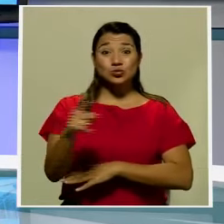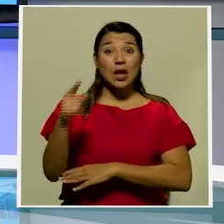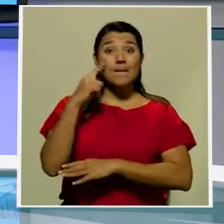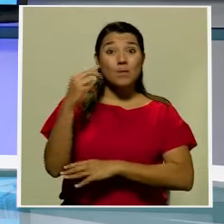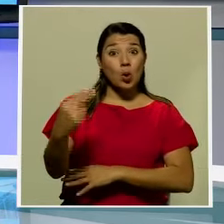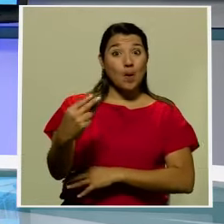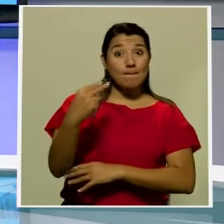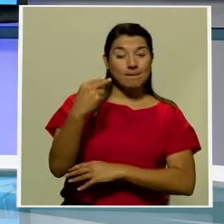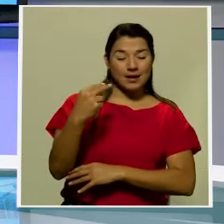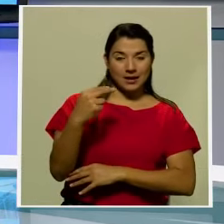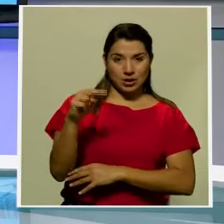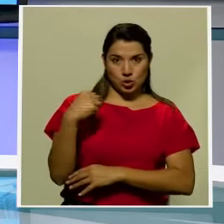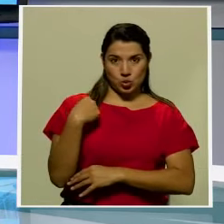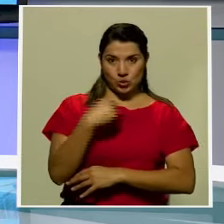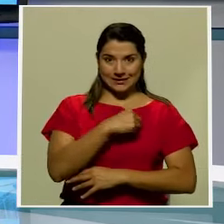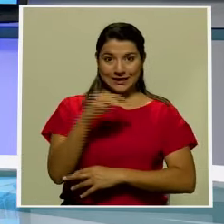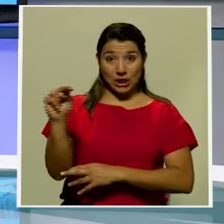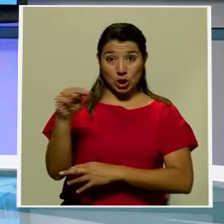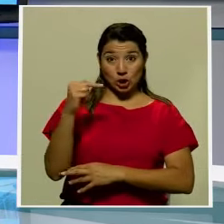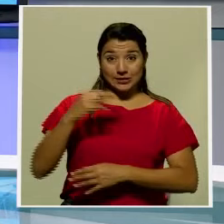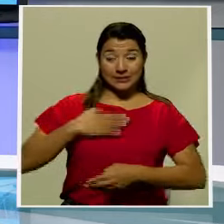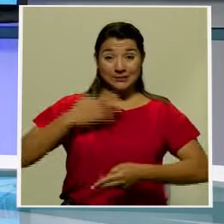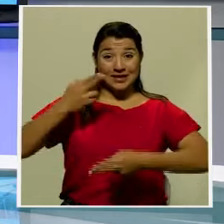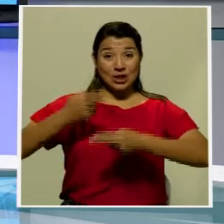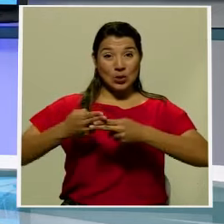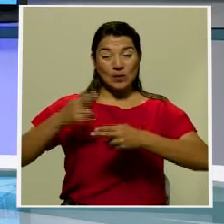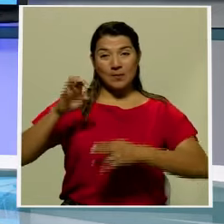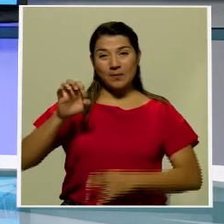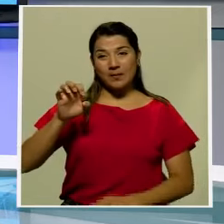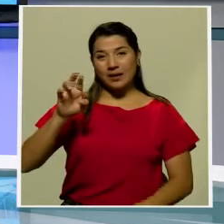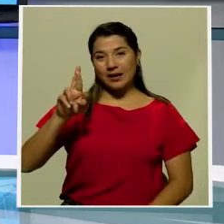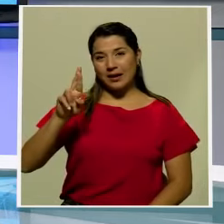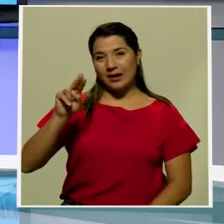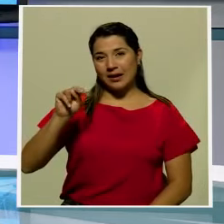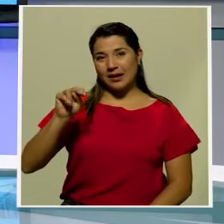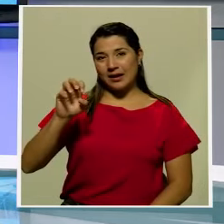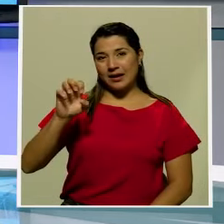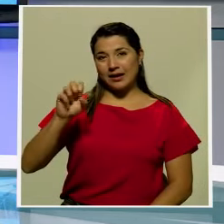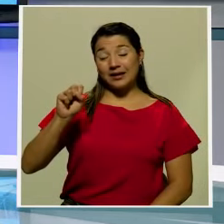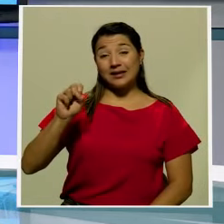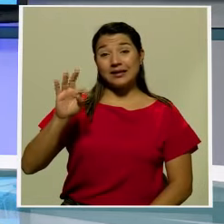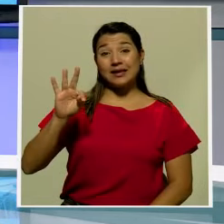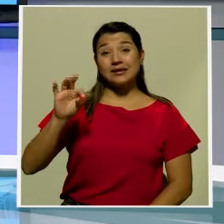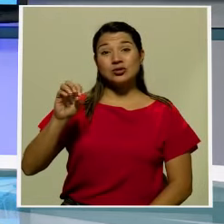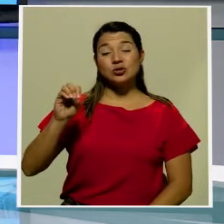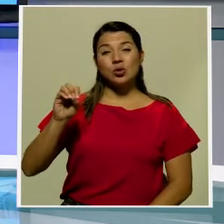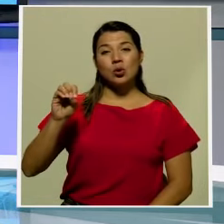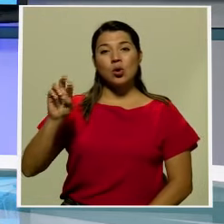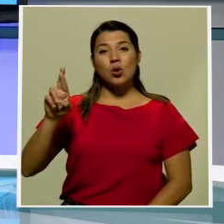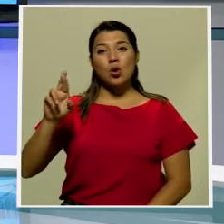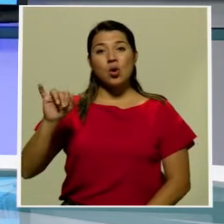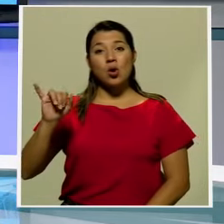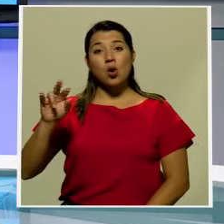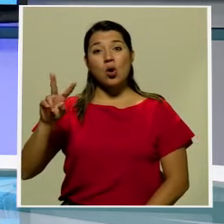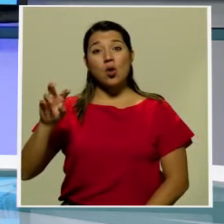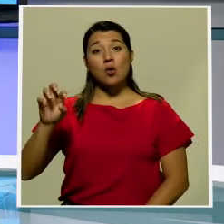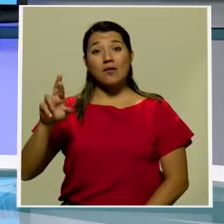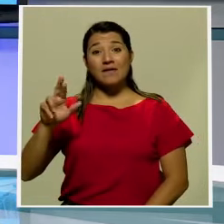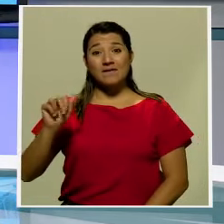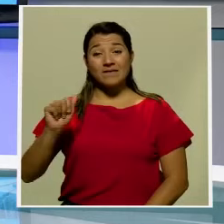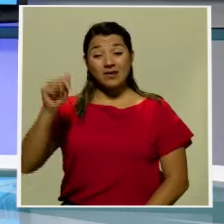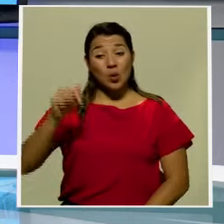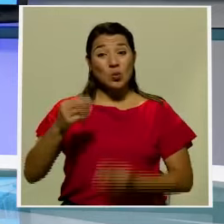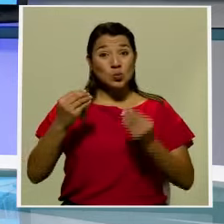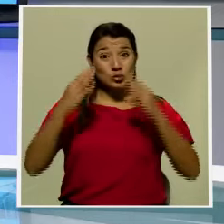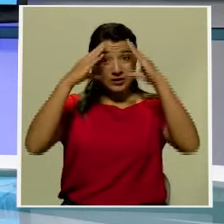informarse con nosotros, soy Ernesto Rivera, esta noche estamos cargados de información así que